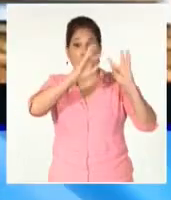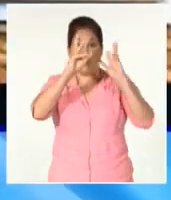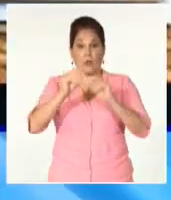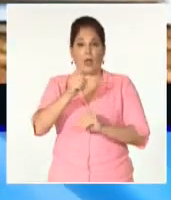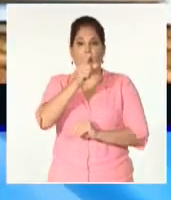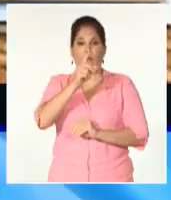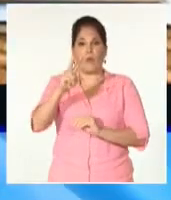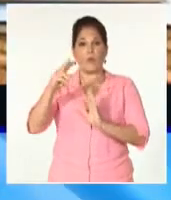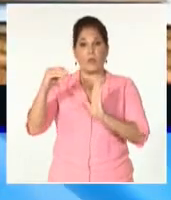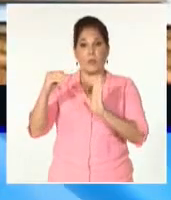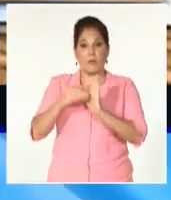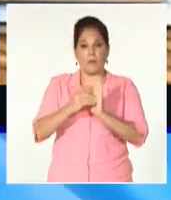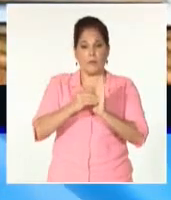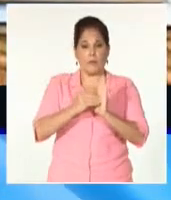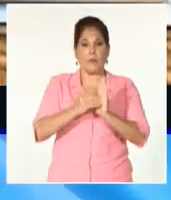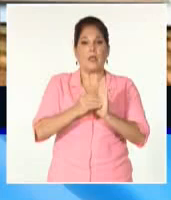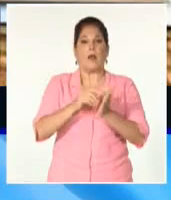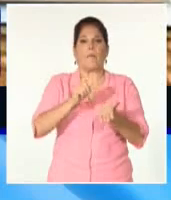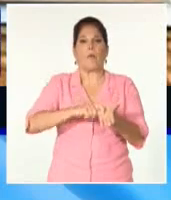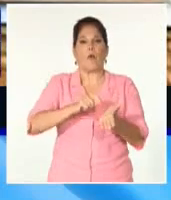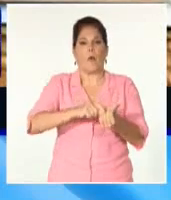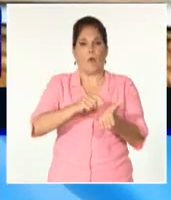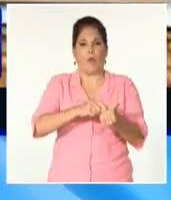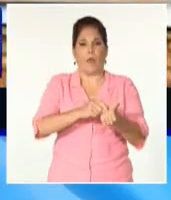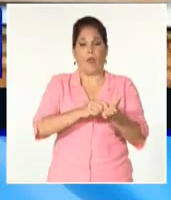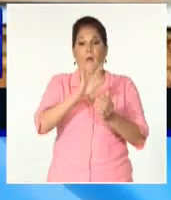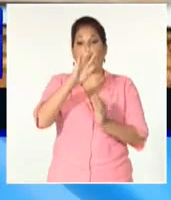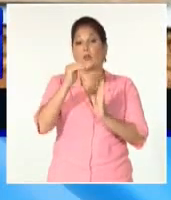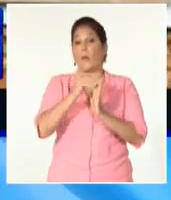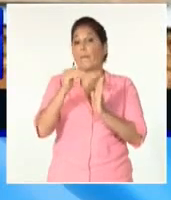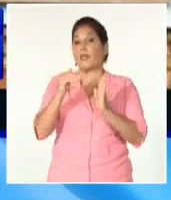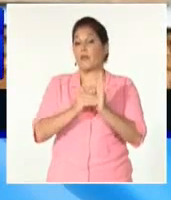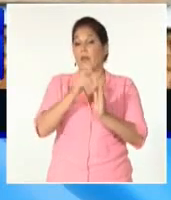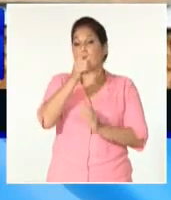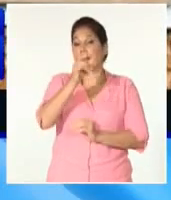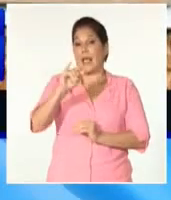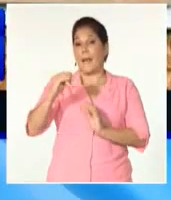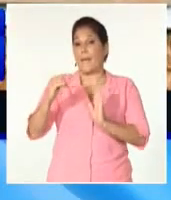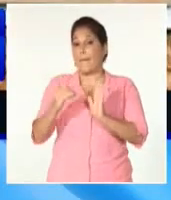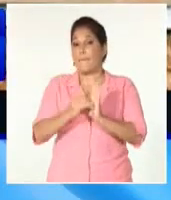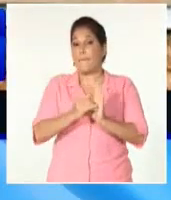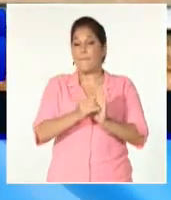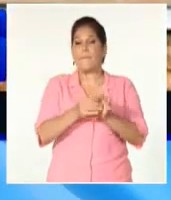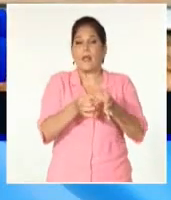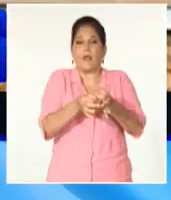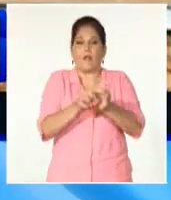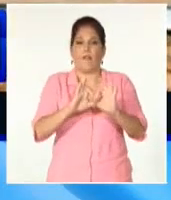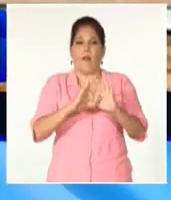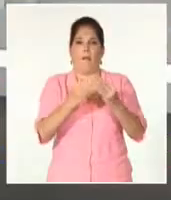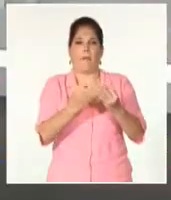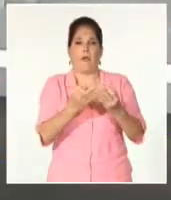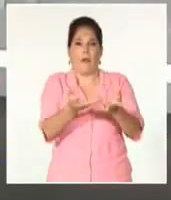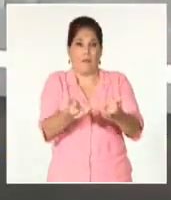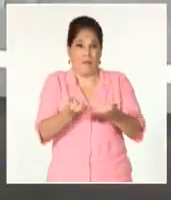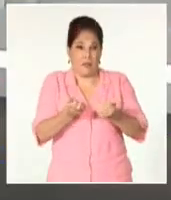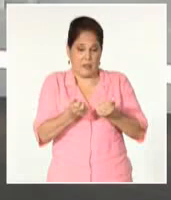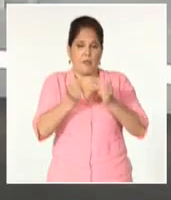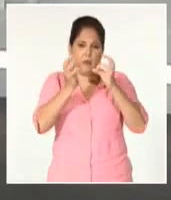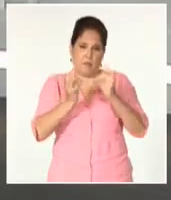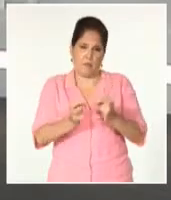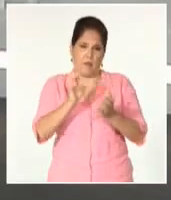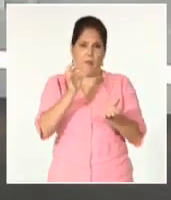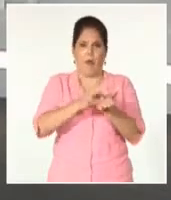.263 bodegas y 4.016.000 núcleos que cada mes reciben esta canasta.